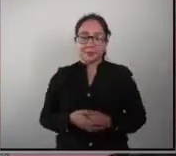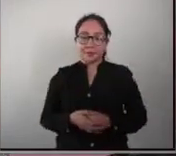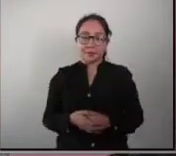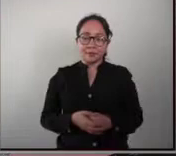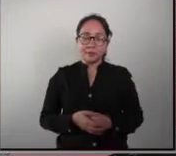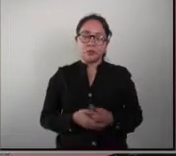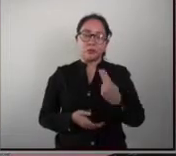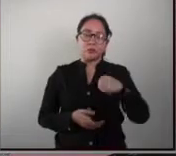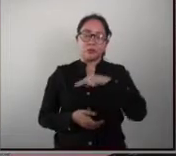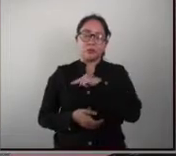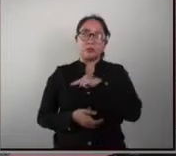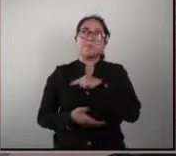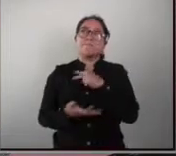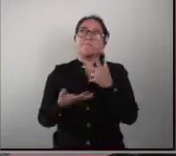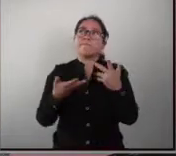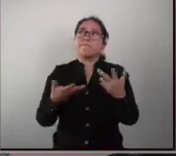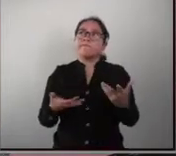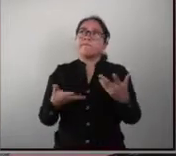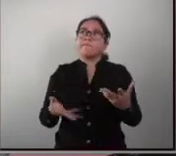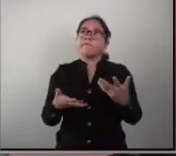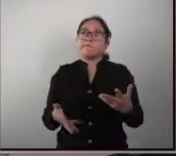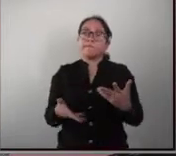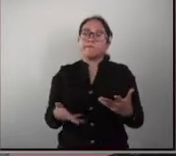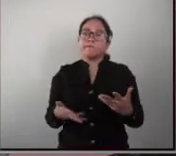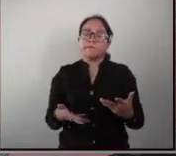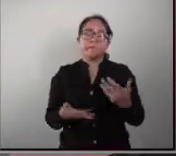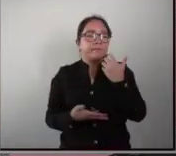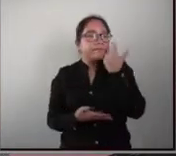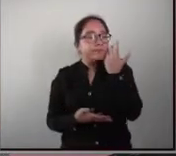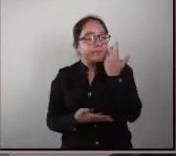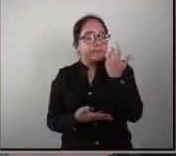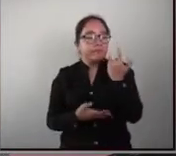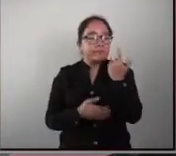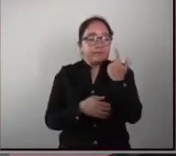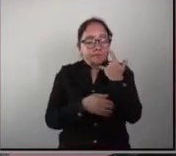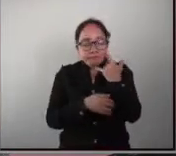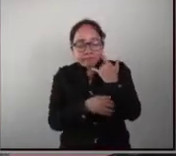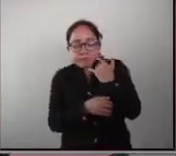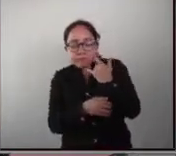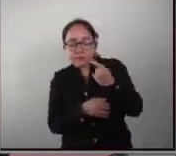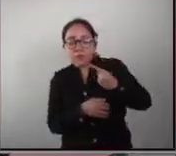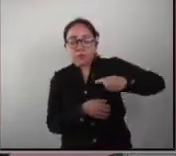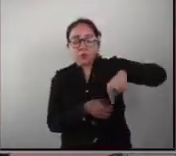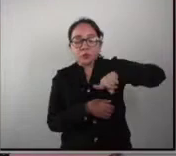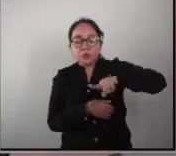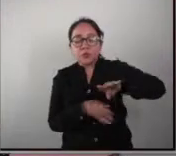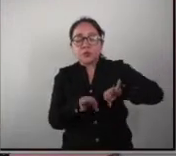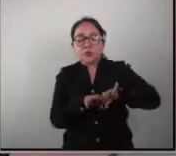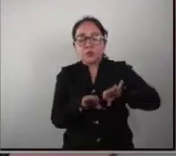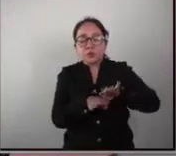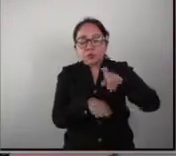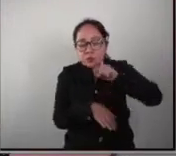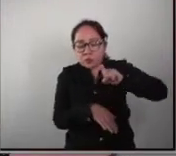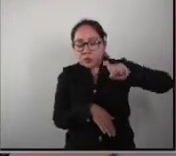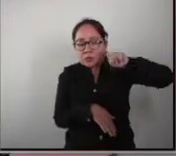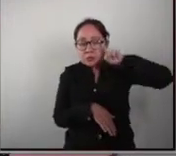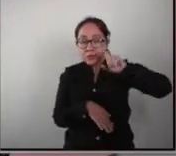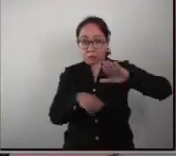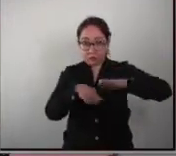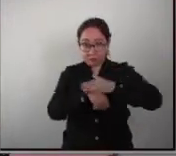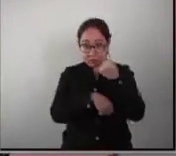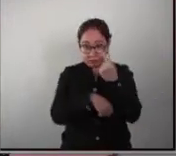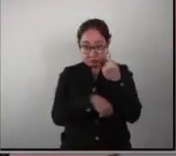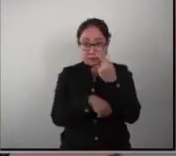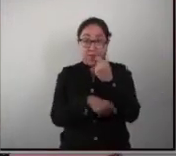queremos entender cómo se desencadena la conducta sexual porque en los niños